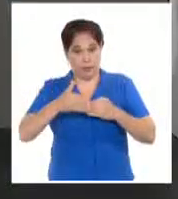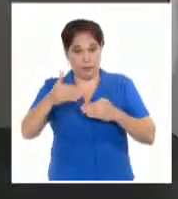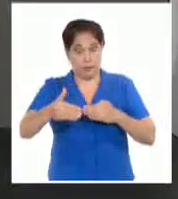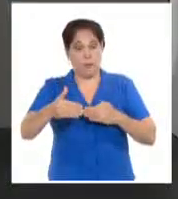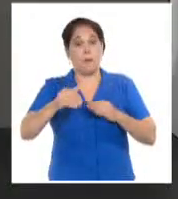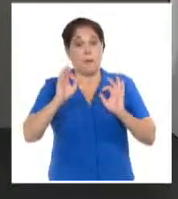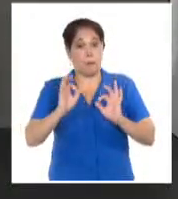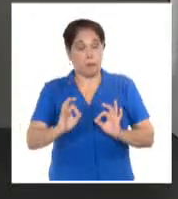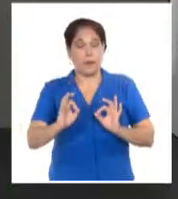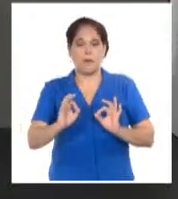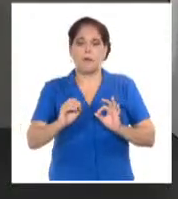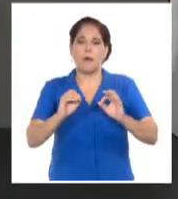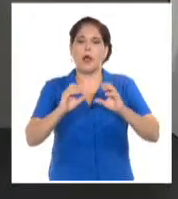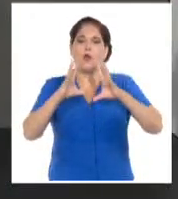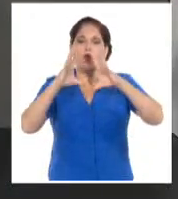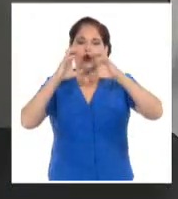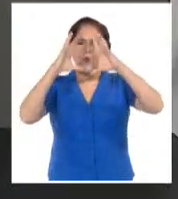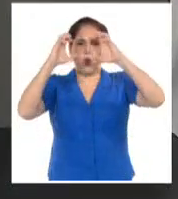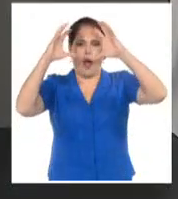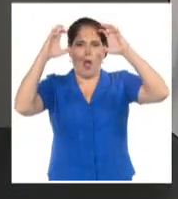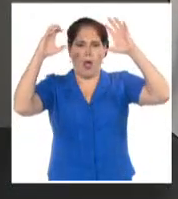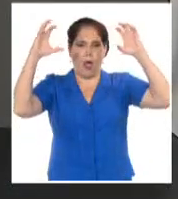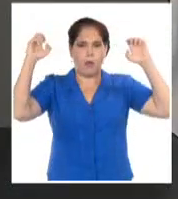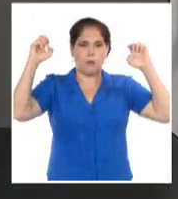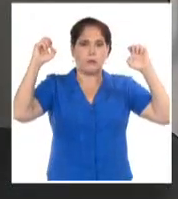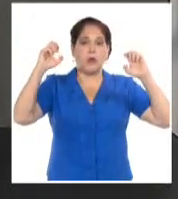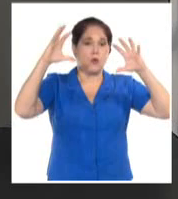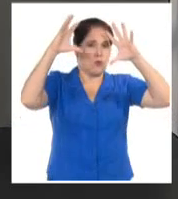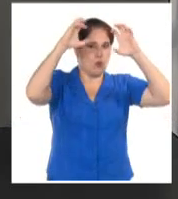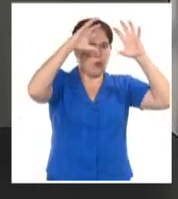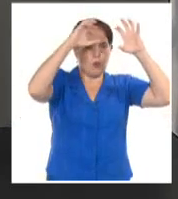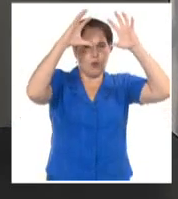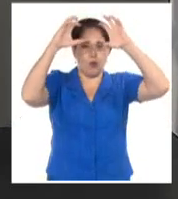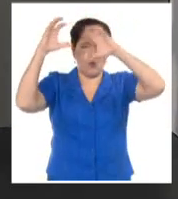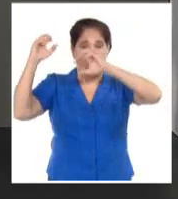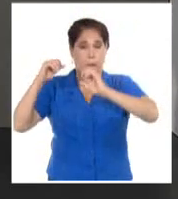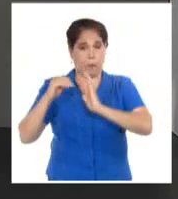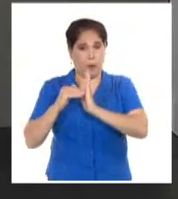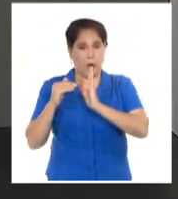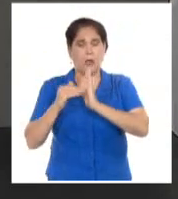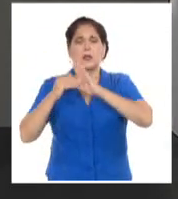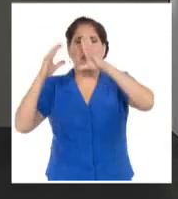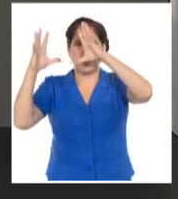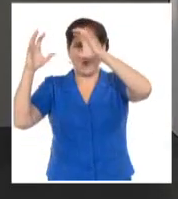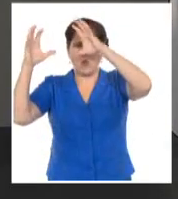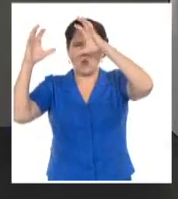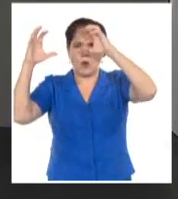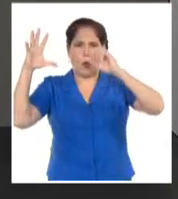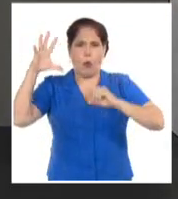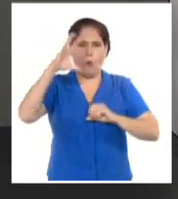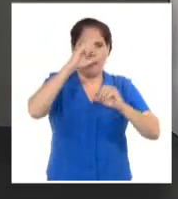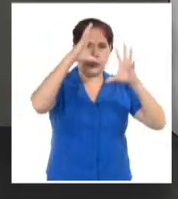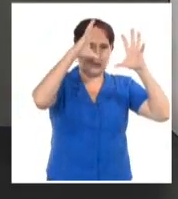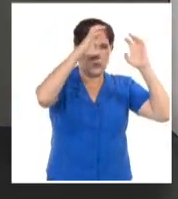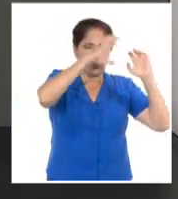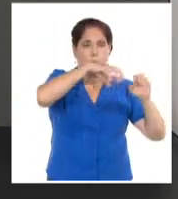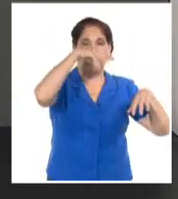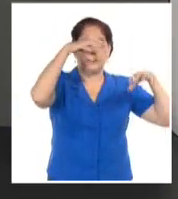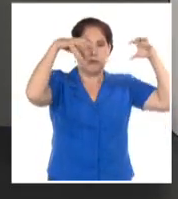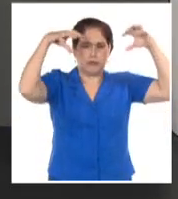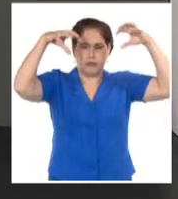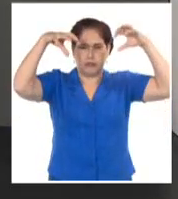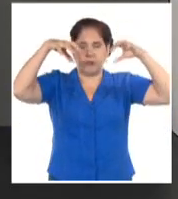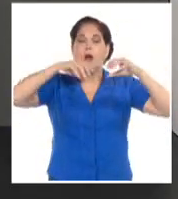parcialmente nublado en gran parte del archipiélago cubano. En la tarde se nublará en gran parte del país con algunos chubascos, lluvias y